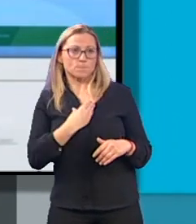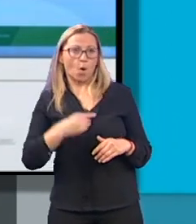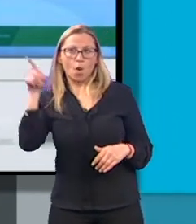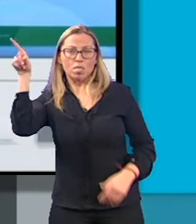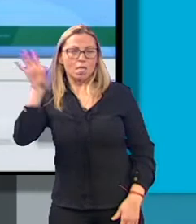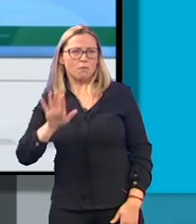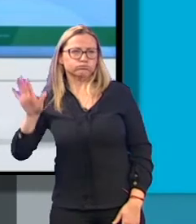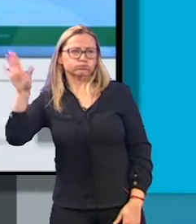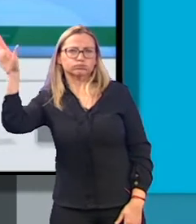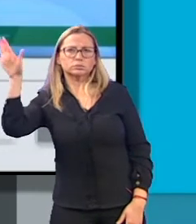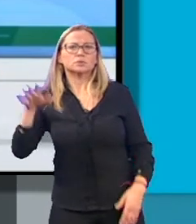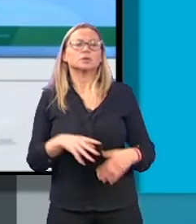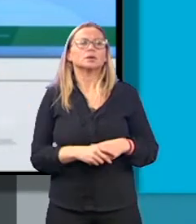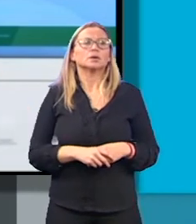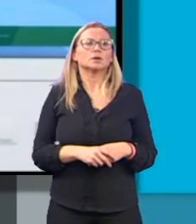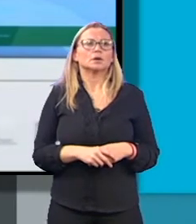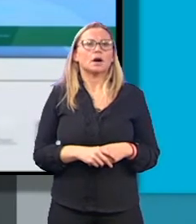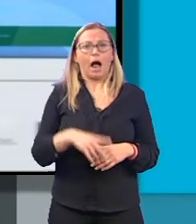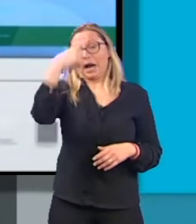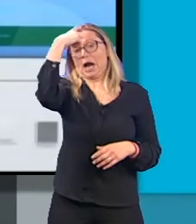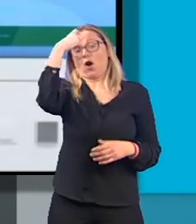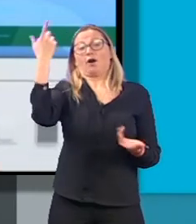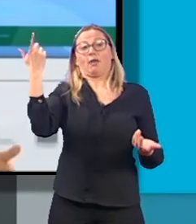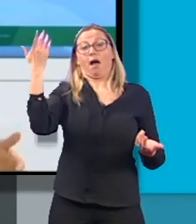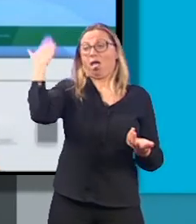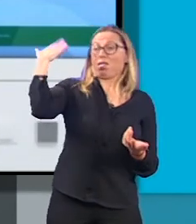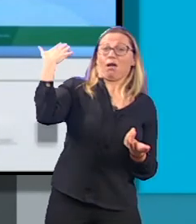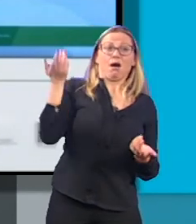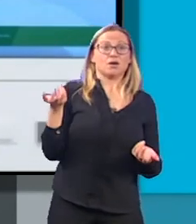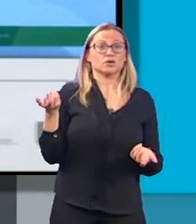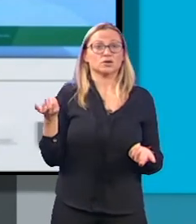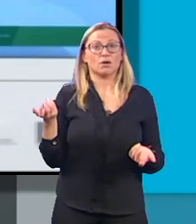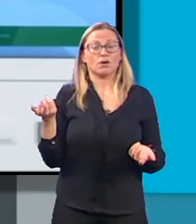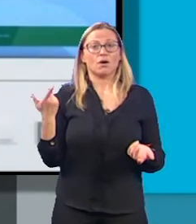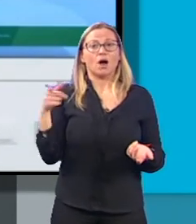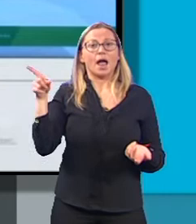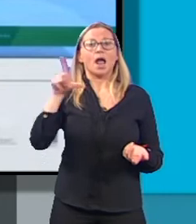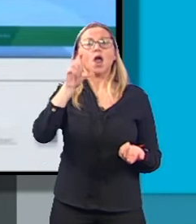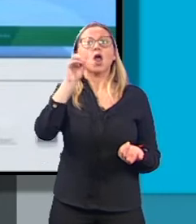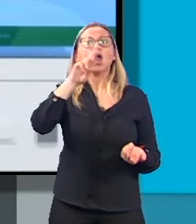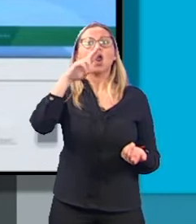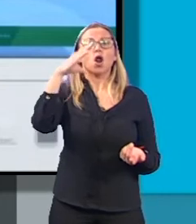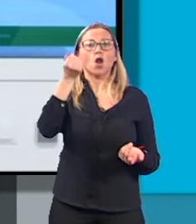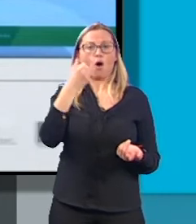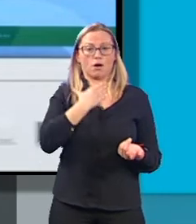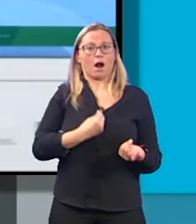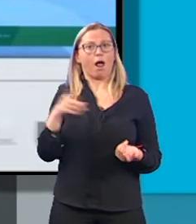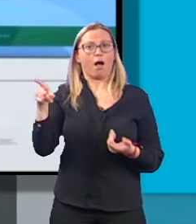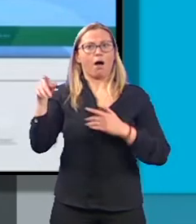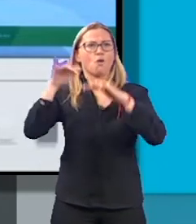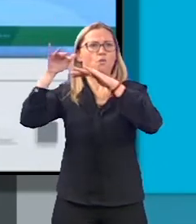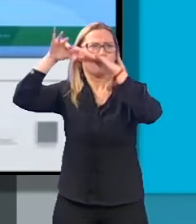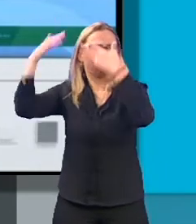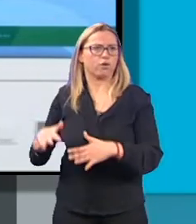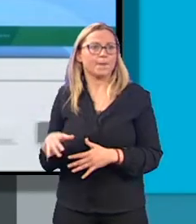incluso hacia el Levante, ya hubo, acuérdense usted, un terremoto de cierta gravedad hace un tiempo en Lorca, y por tanto es una